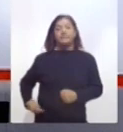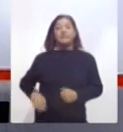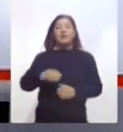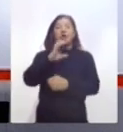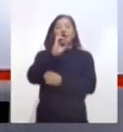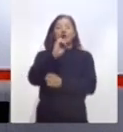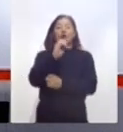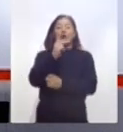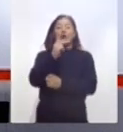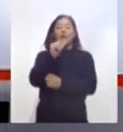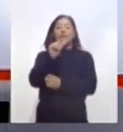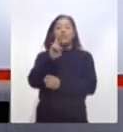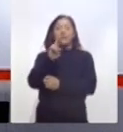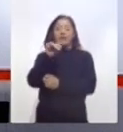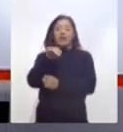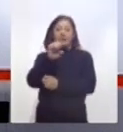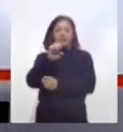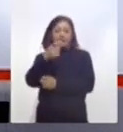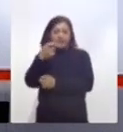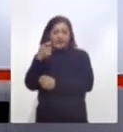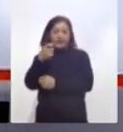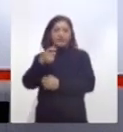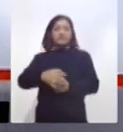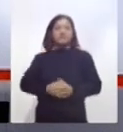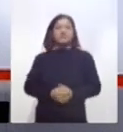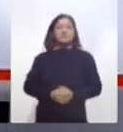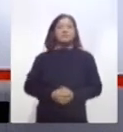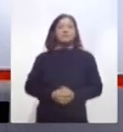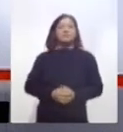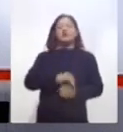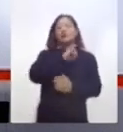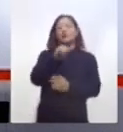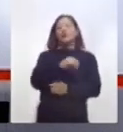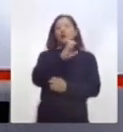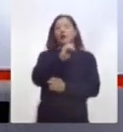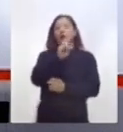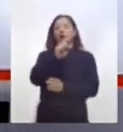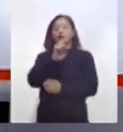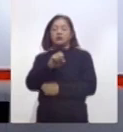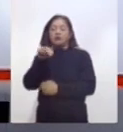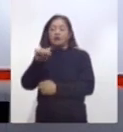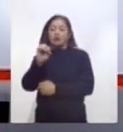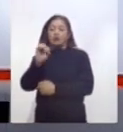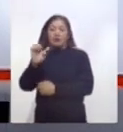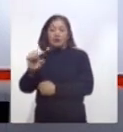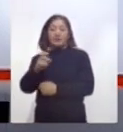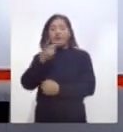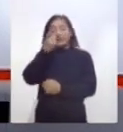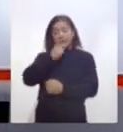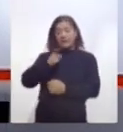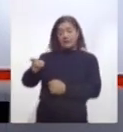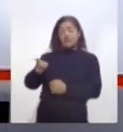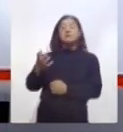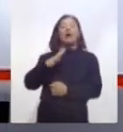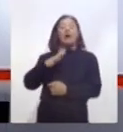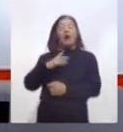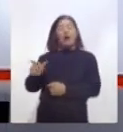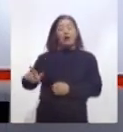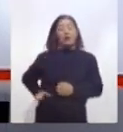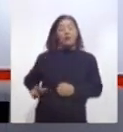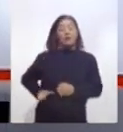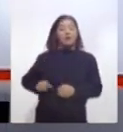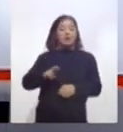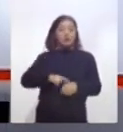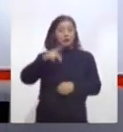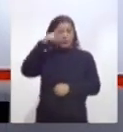República Mexicana en Tlaxcala, que es Coparmex, José Noé Altamirano, destacó el respaldo que otorgue el gobernador